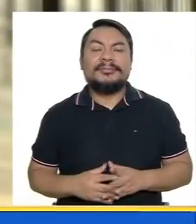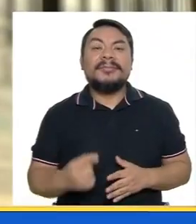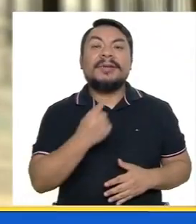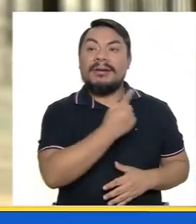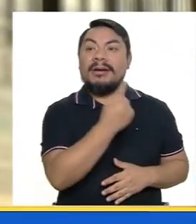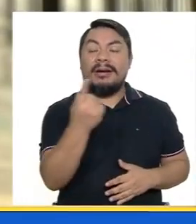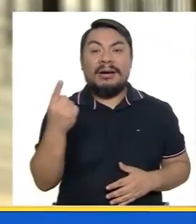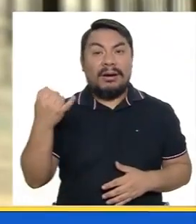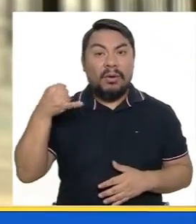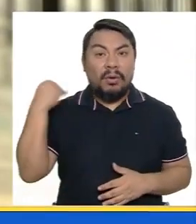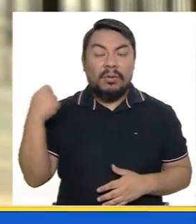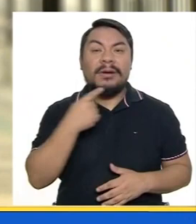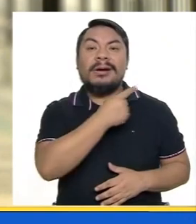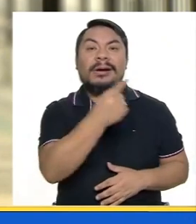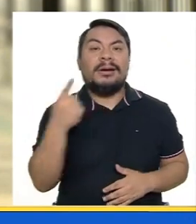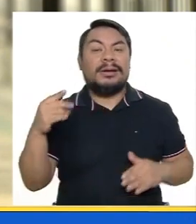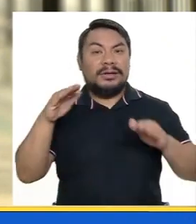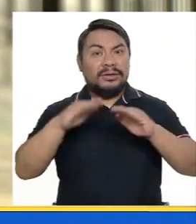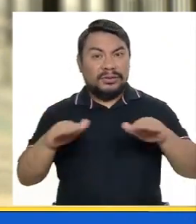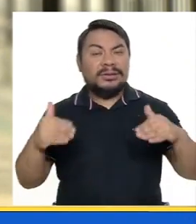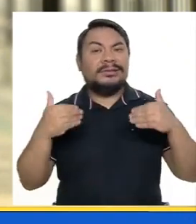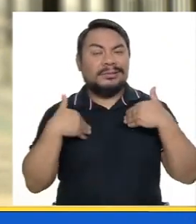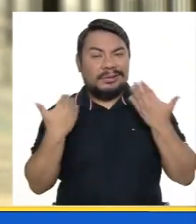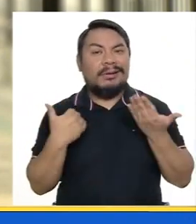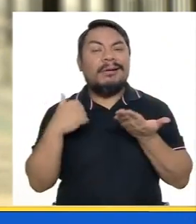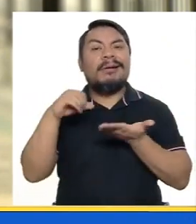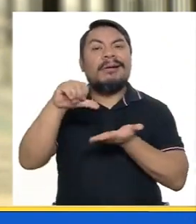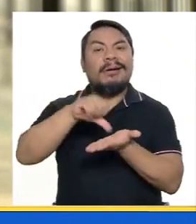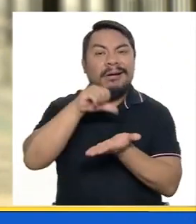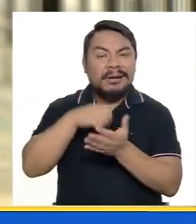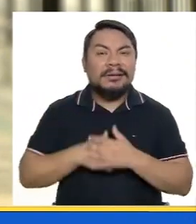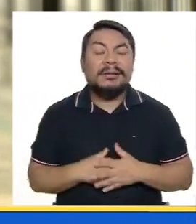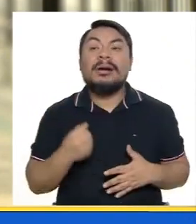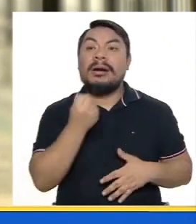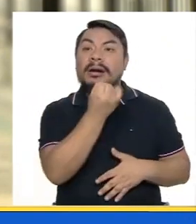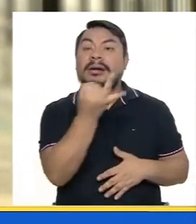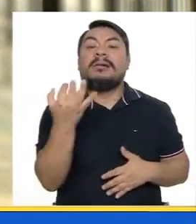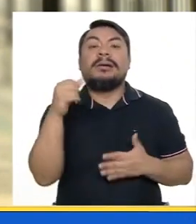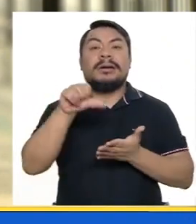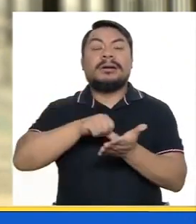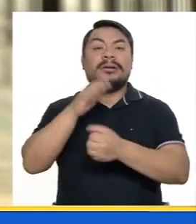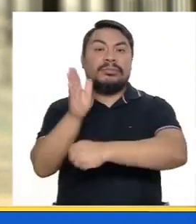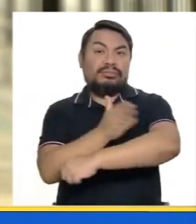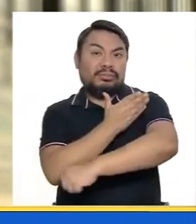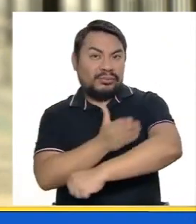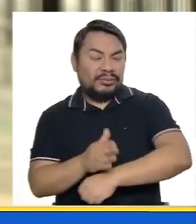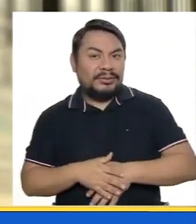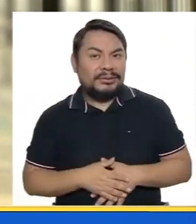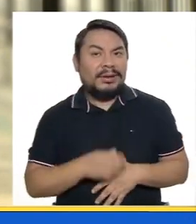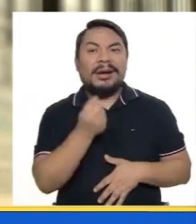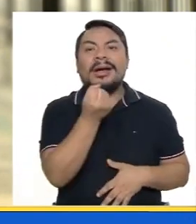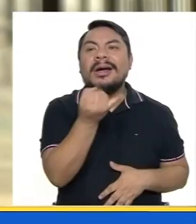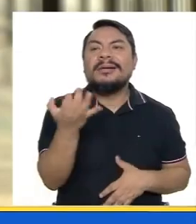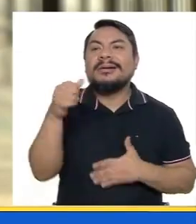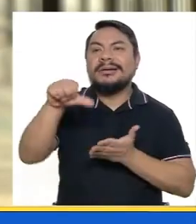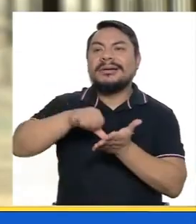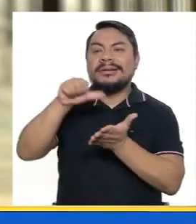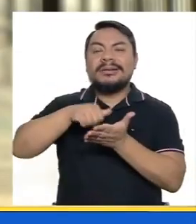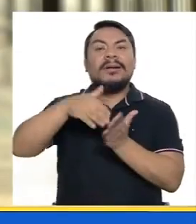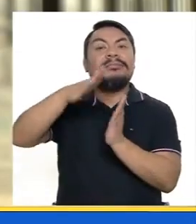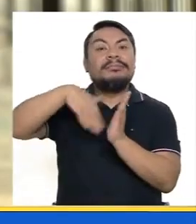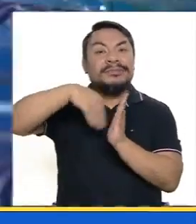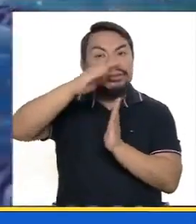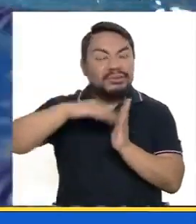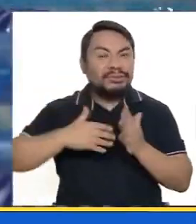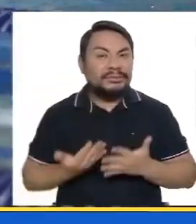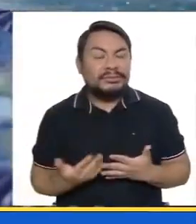Cada joven, cada niño tiene un arte. Algunos el arte, la música, algunos el arte